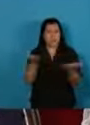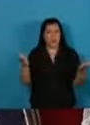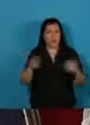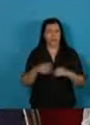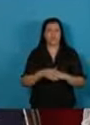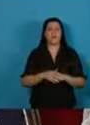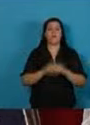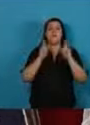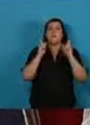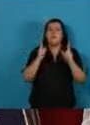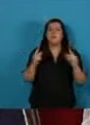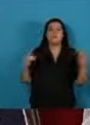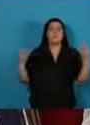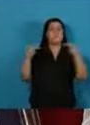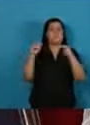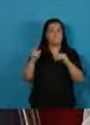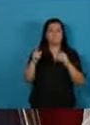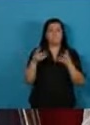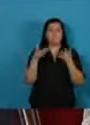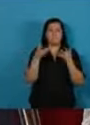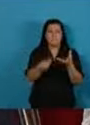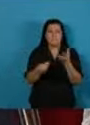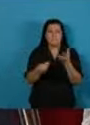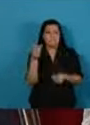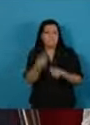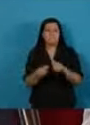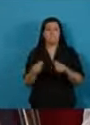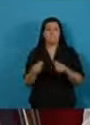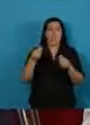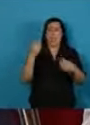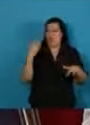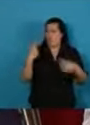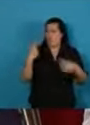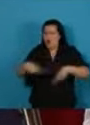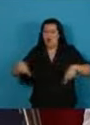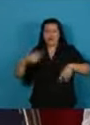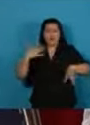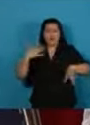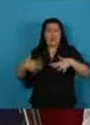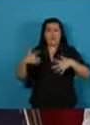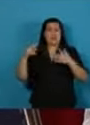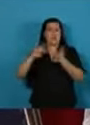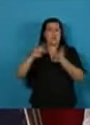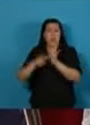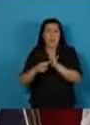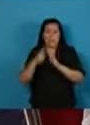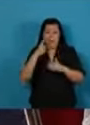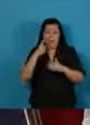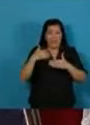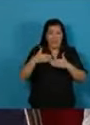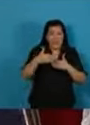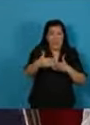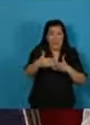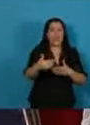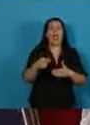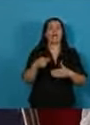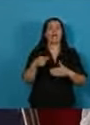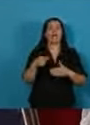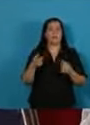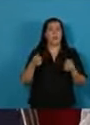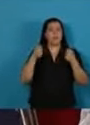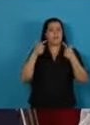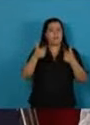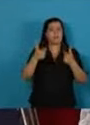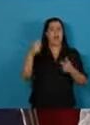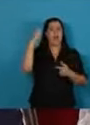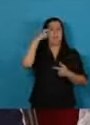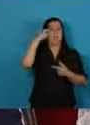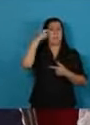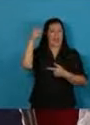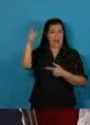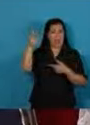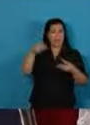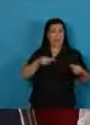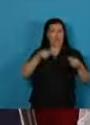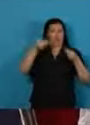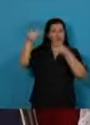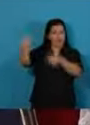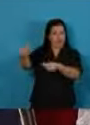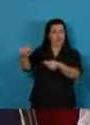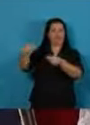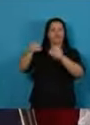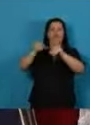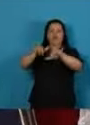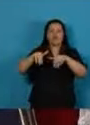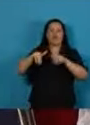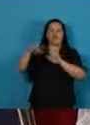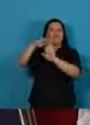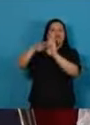simultáneo con la solidaridad en la emergencia, en los próximos días estaremos enviando al Parlamento la base legislativa